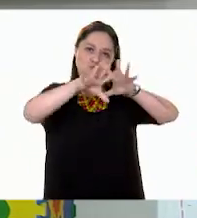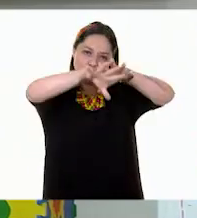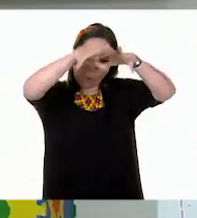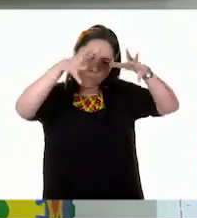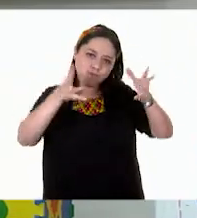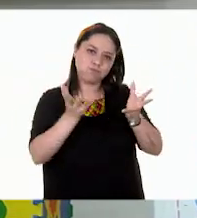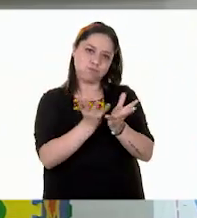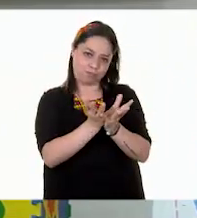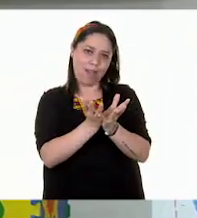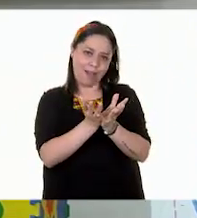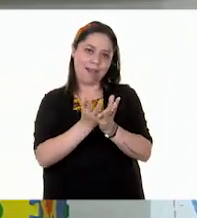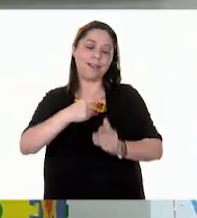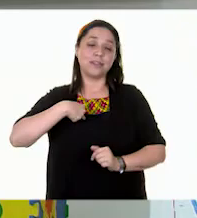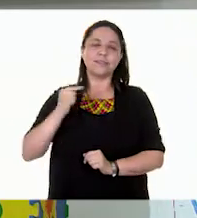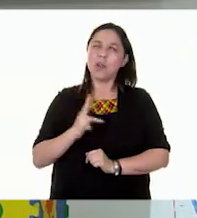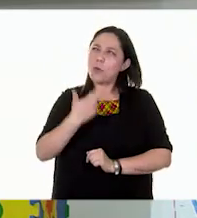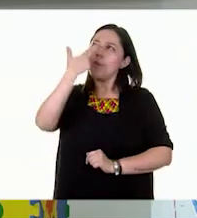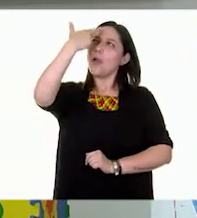recordé esta frase.